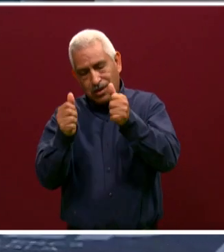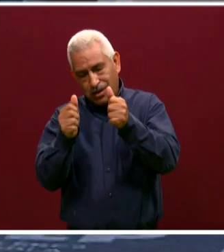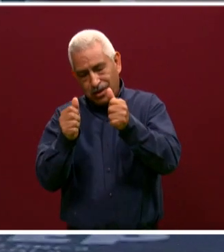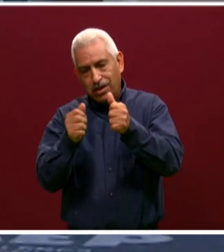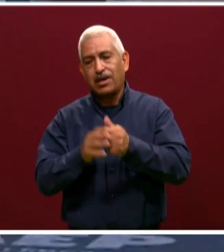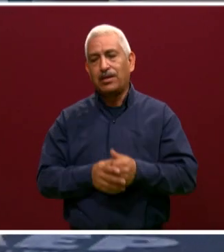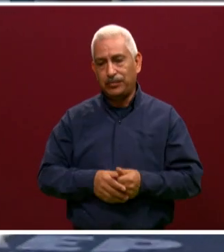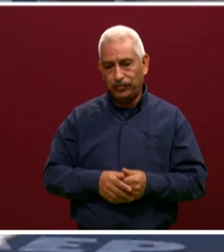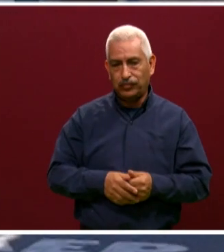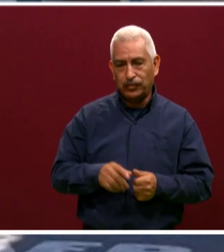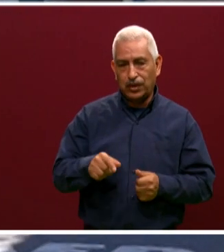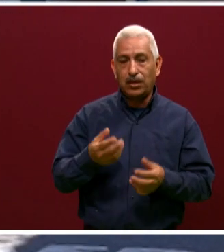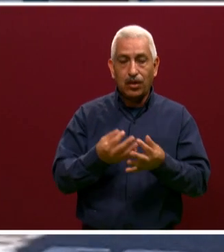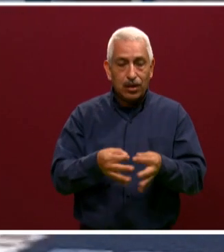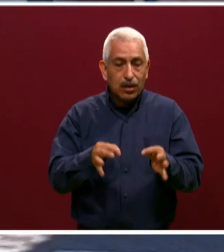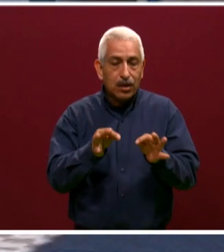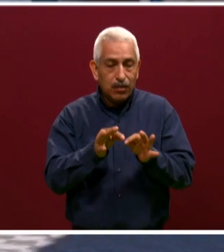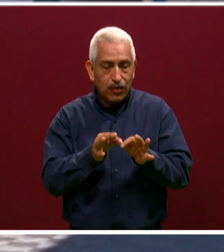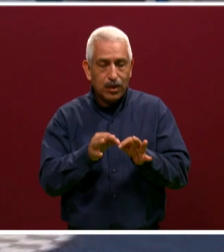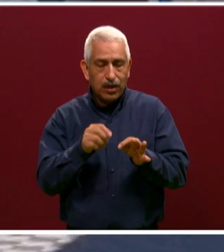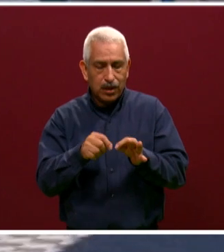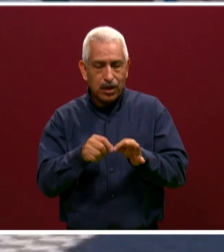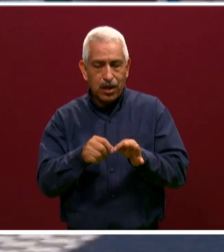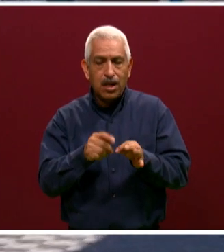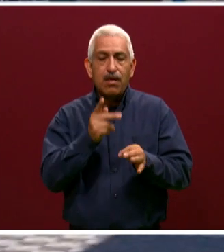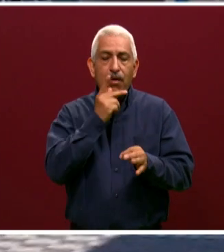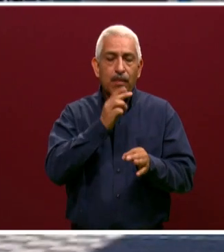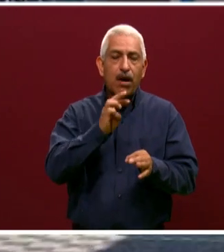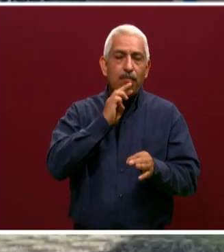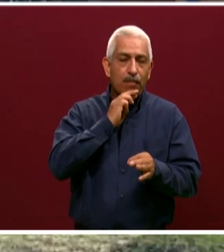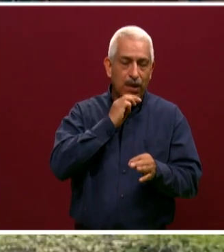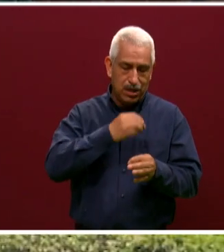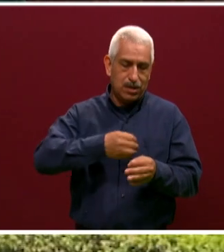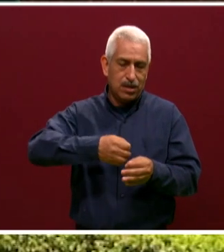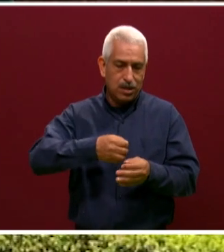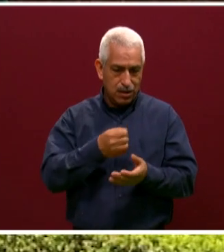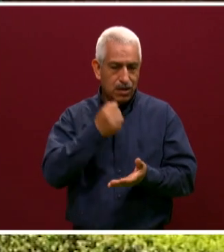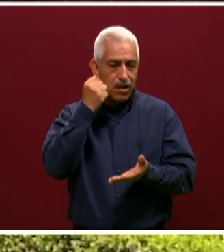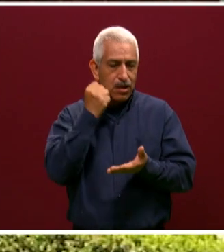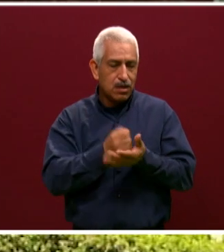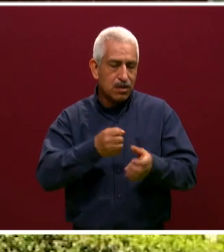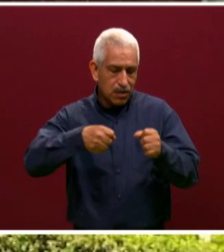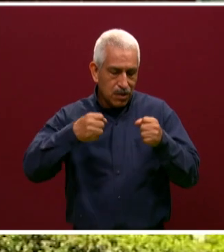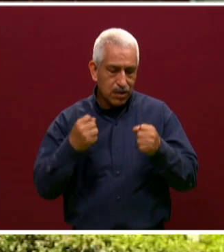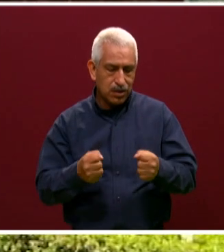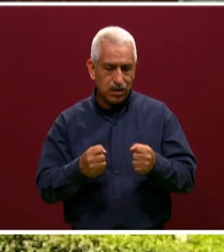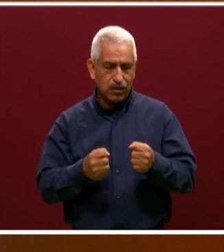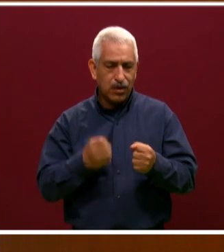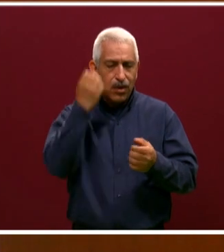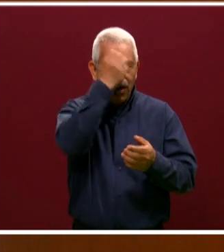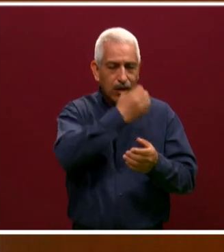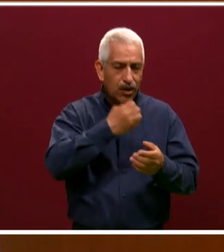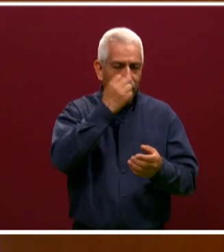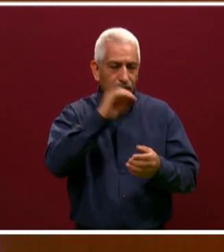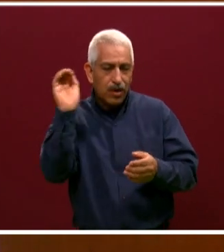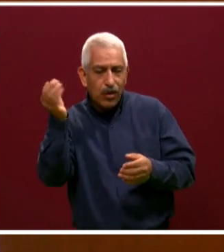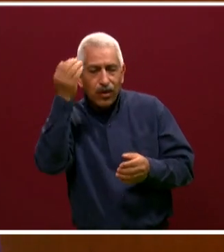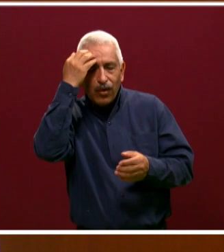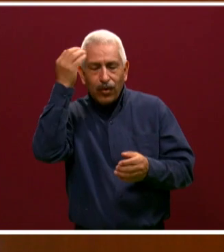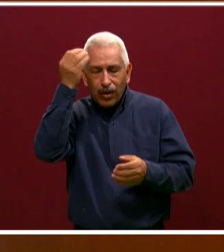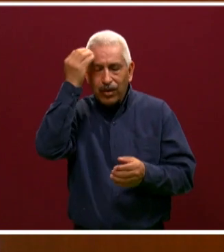así es. Entonces, yo quiero darles la certeza a los papás que no es de ninguna manera un examen de conocimientos que van a tener que estar